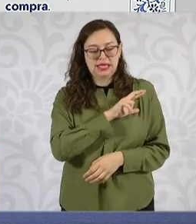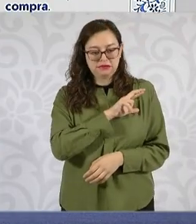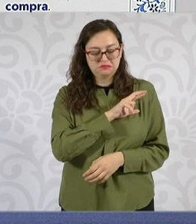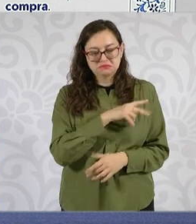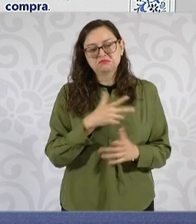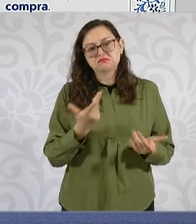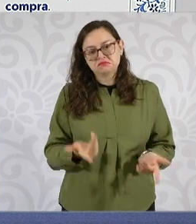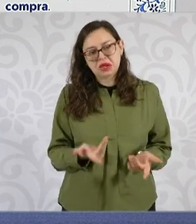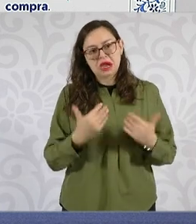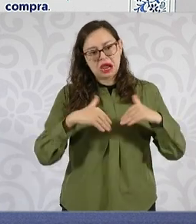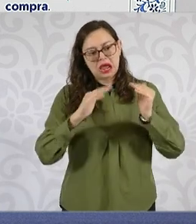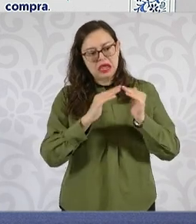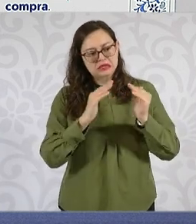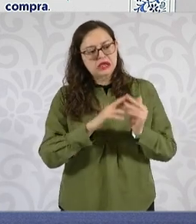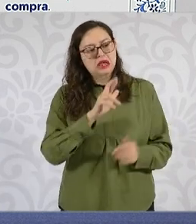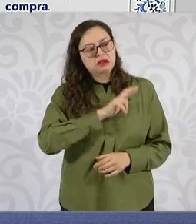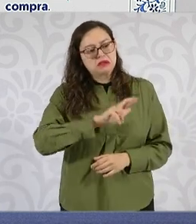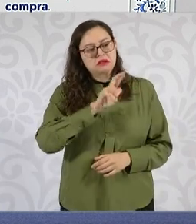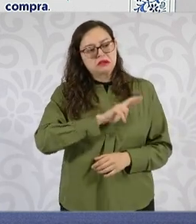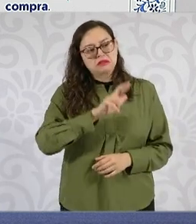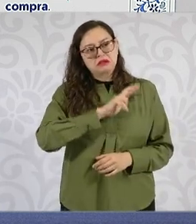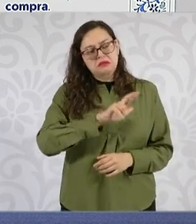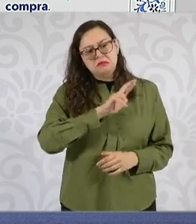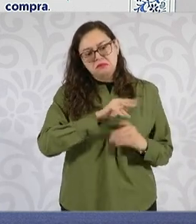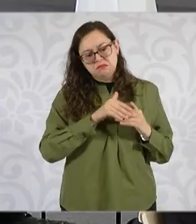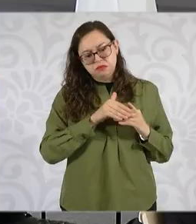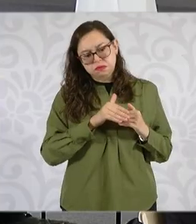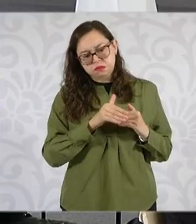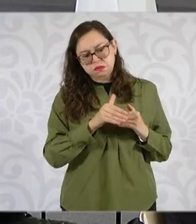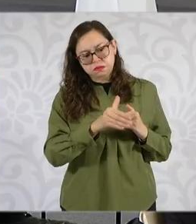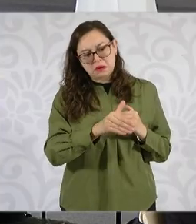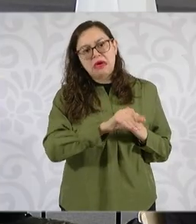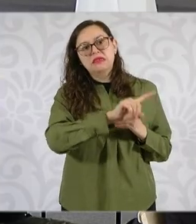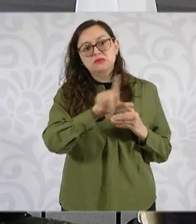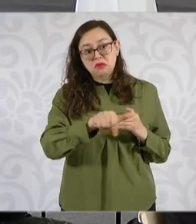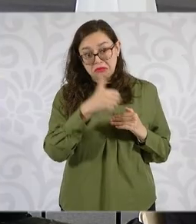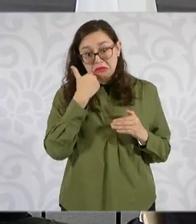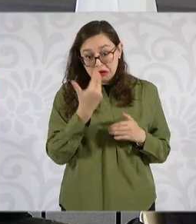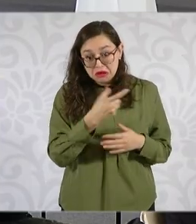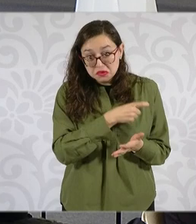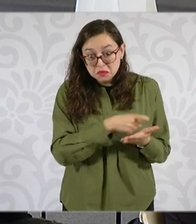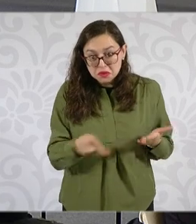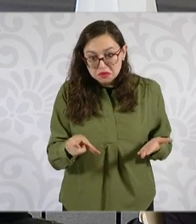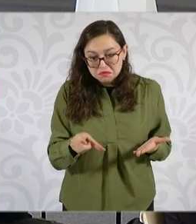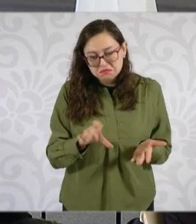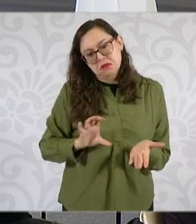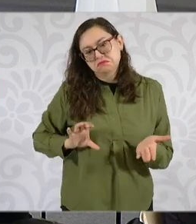compra. Este programa es importante. La que sigue, por favor.